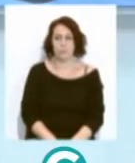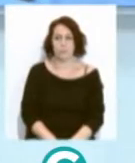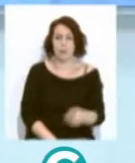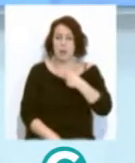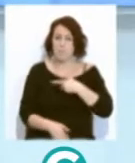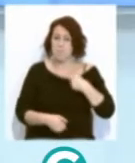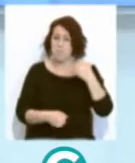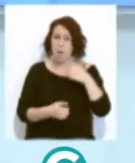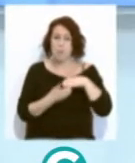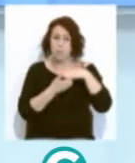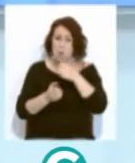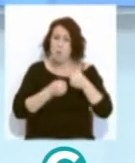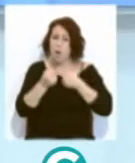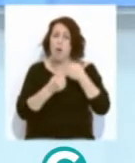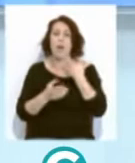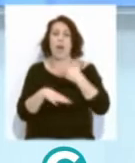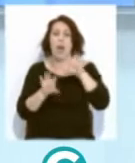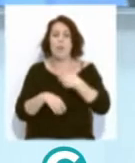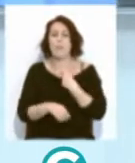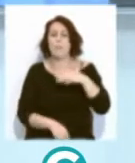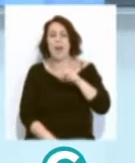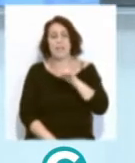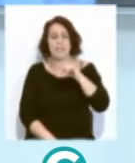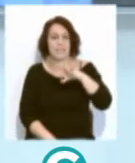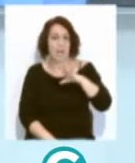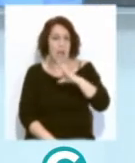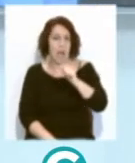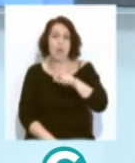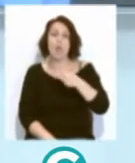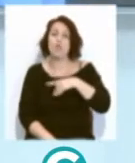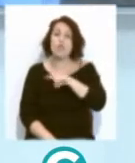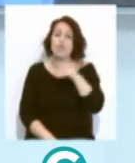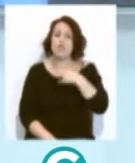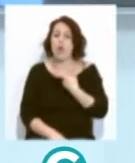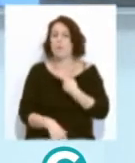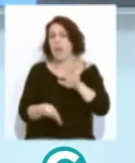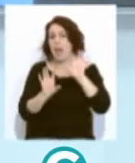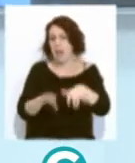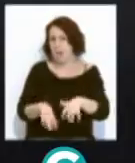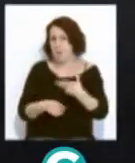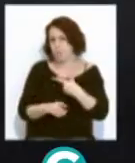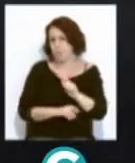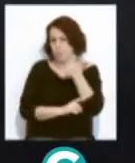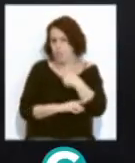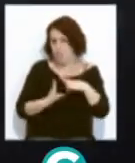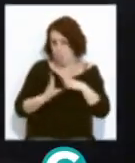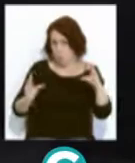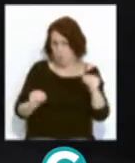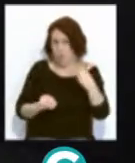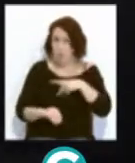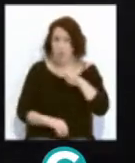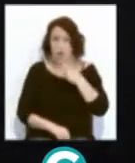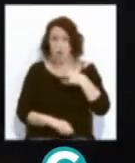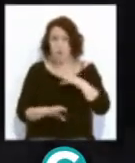El capitano Manu Mariscal se proclamó doble campeón de Andalucía en grappling. Dos oros finalizando